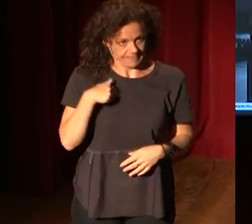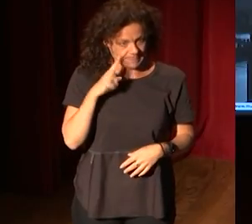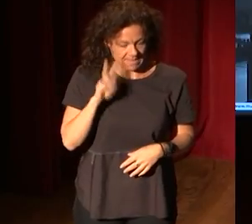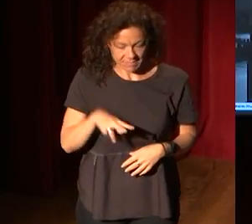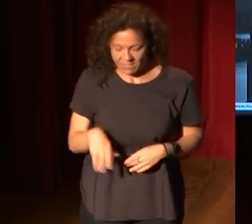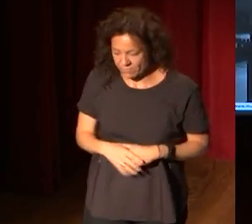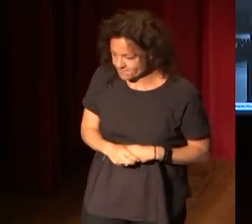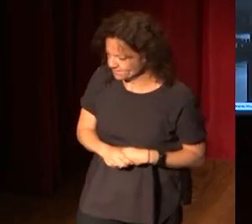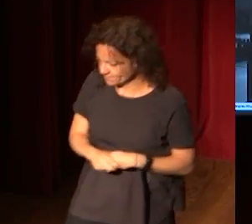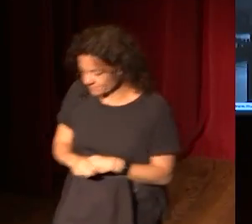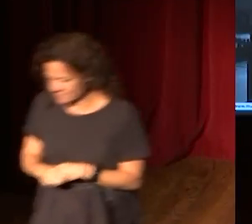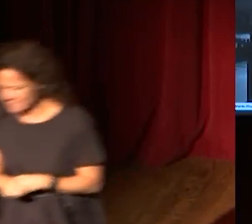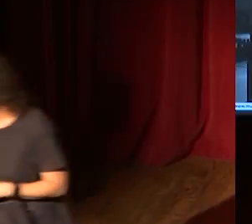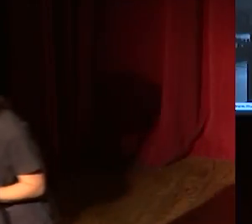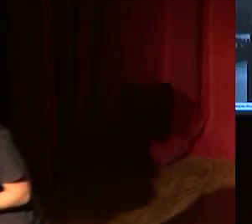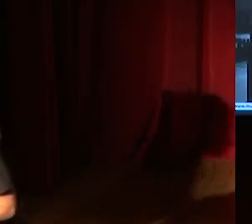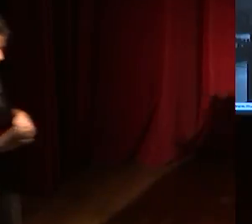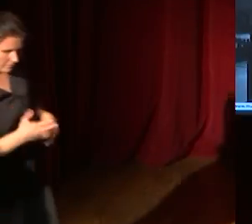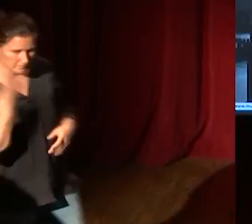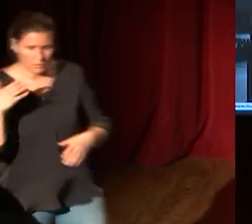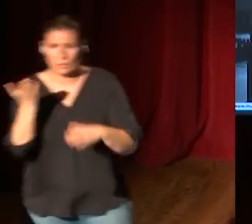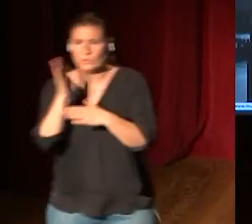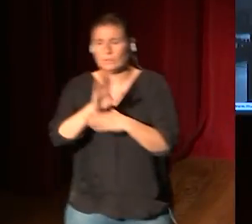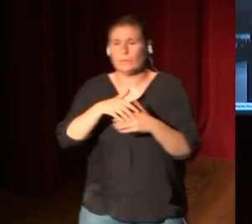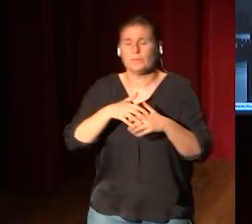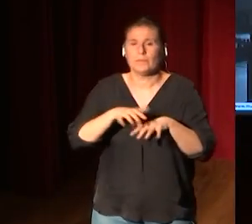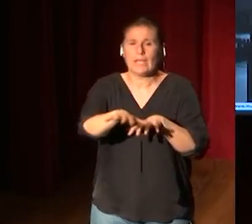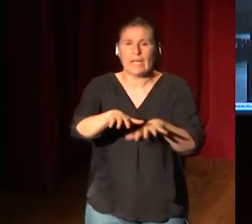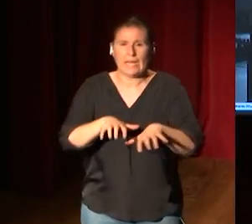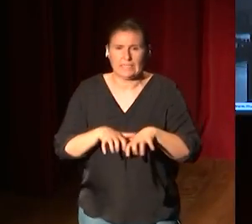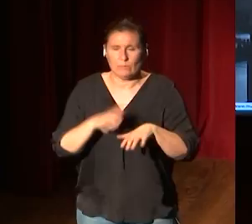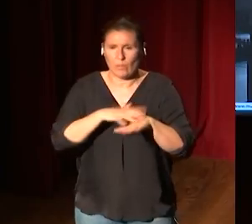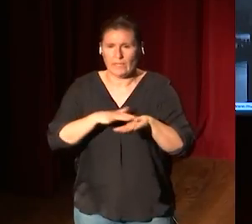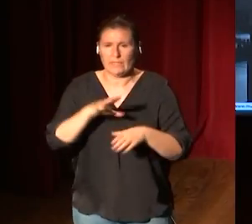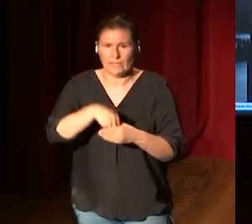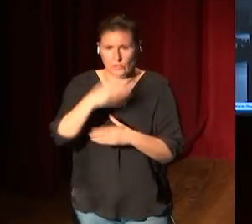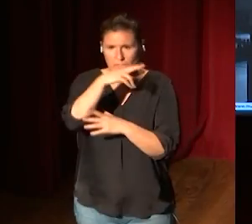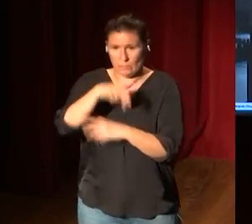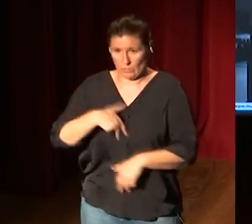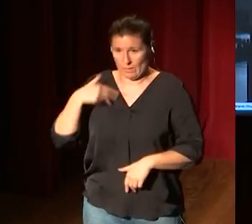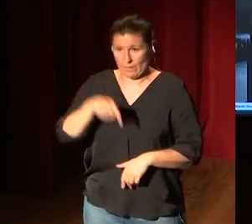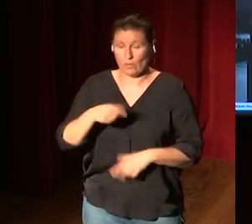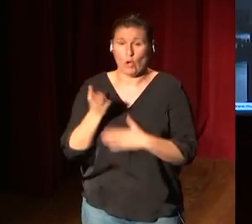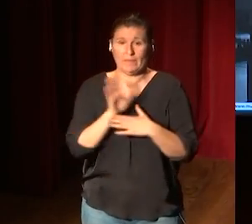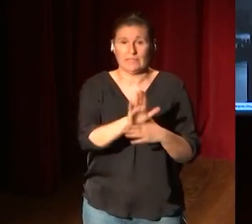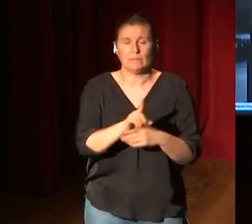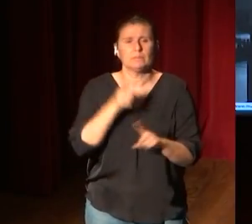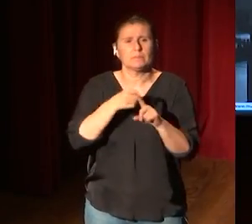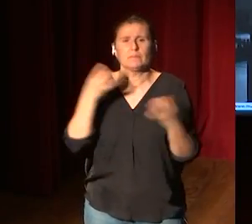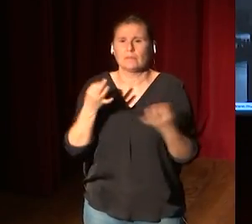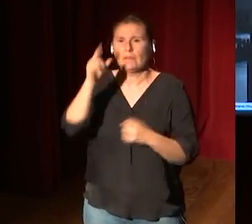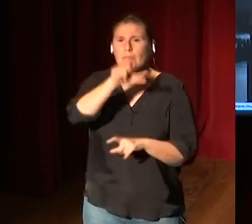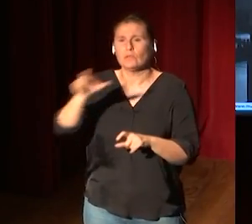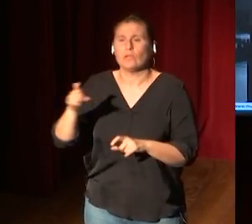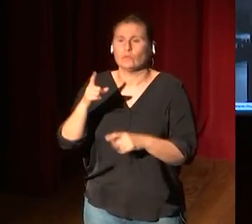cuando se presentó el archivo digital del museo del prado y presentamos el archivo para que los usuarios de